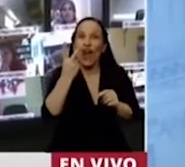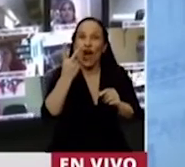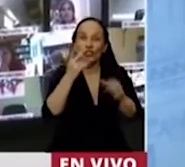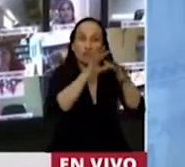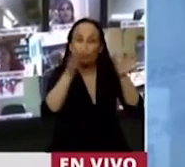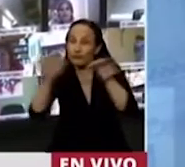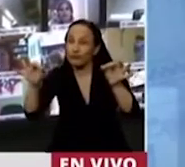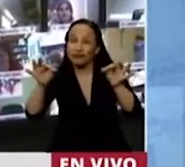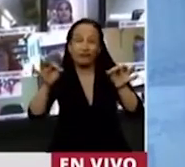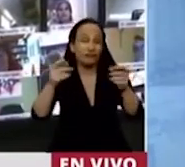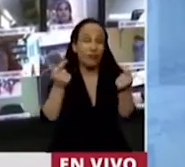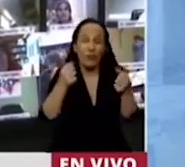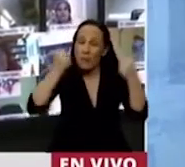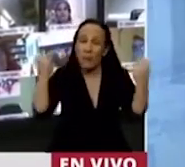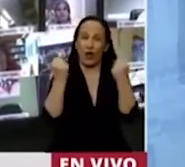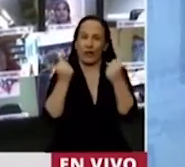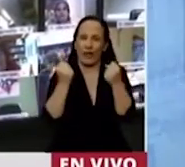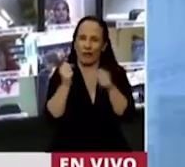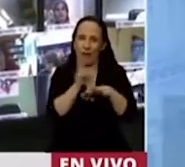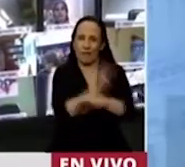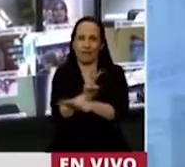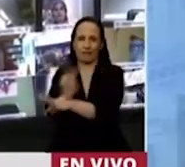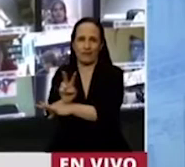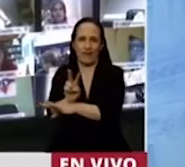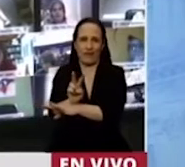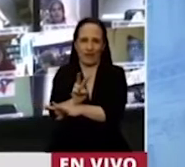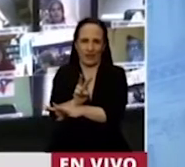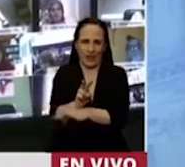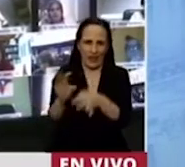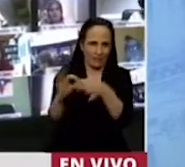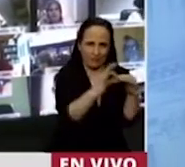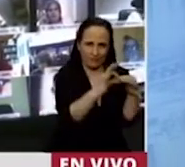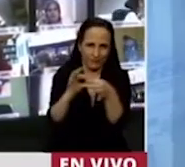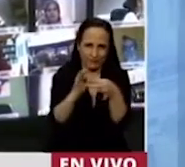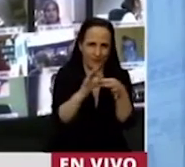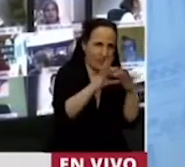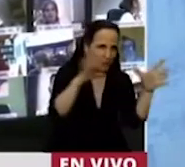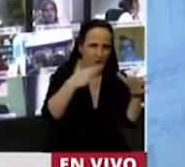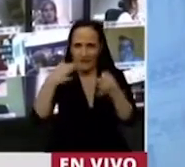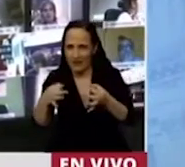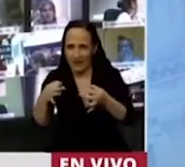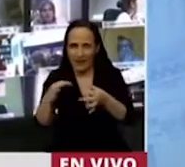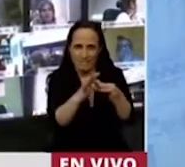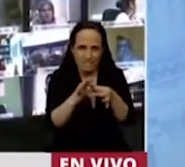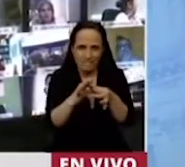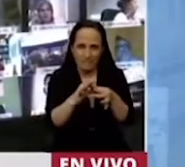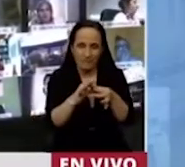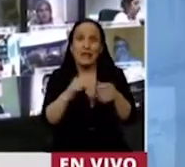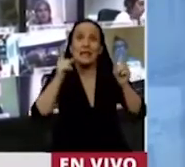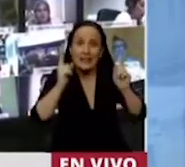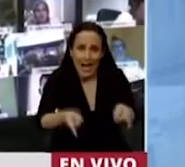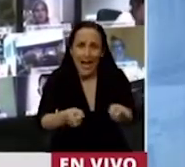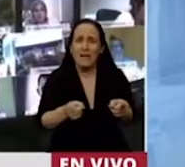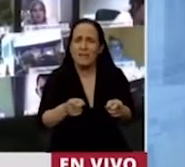y a defenderlos. Y además, en simultánea, sabía que había que buscar